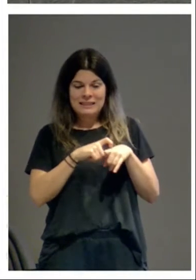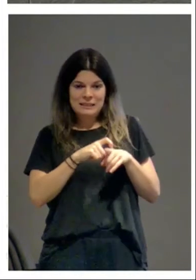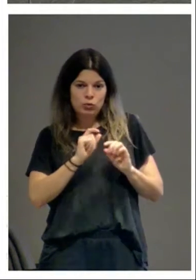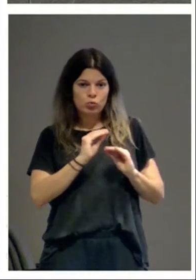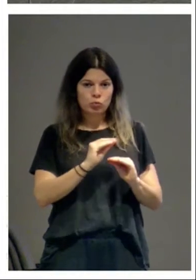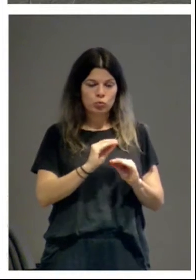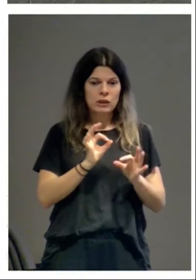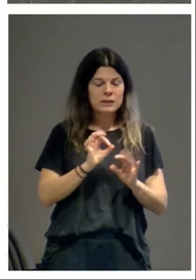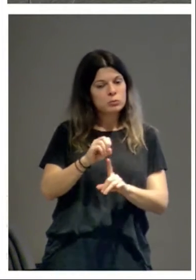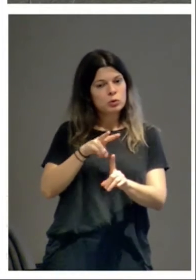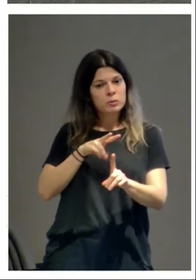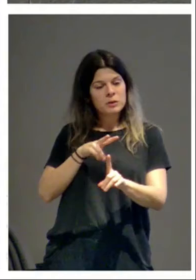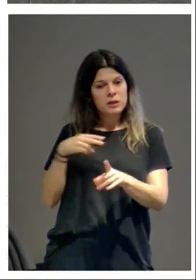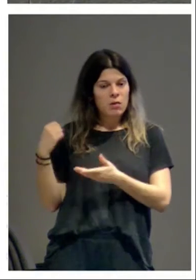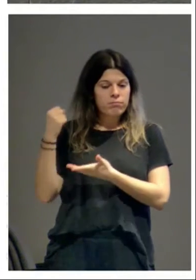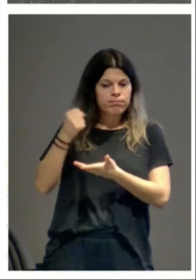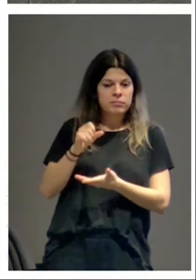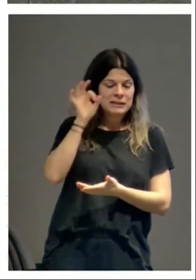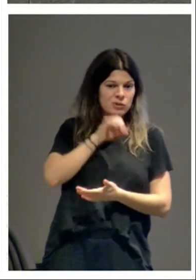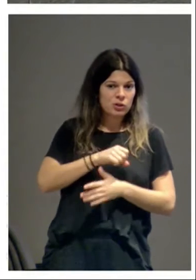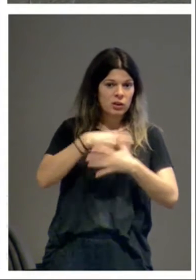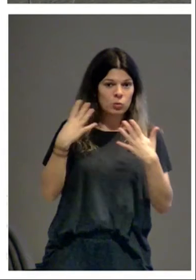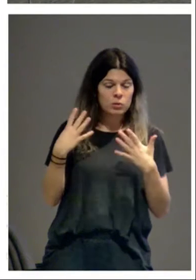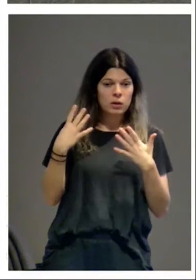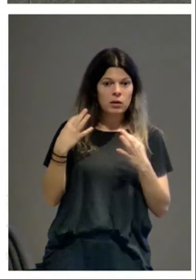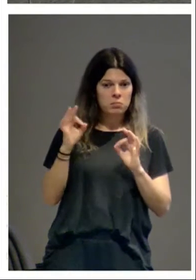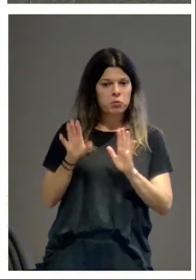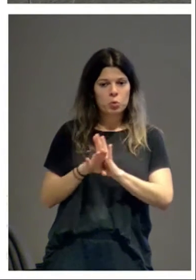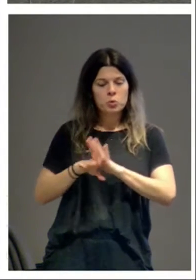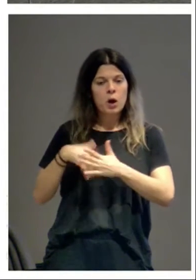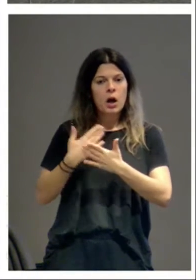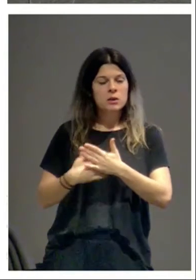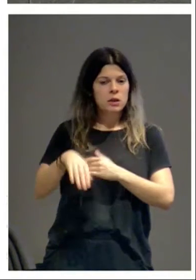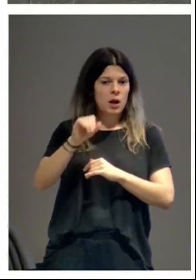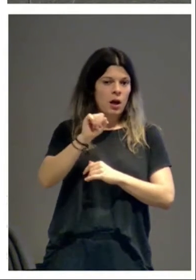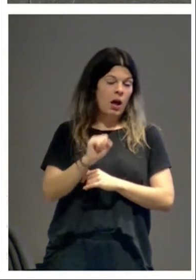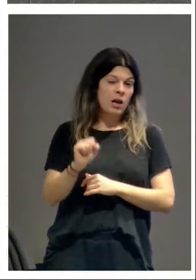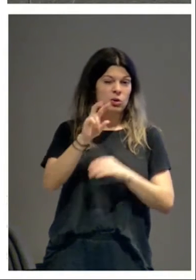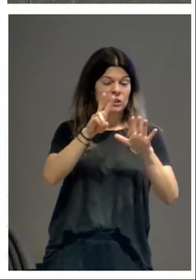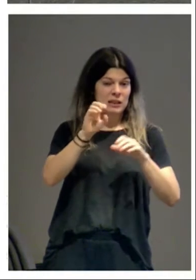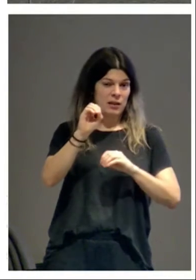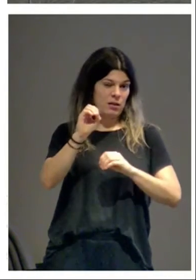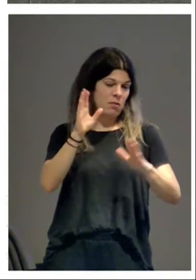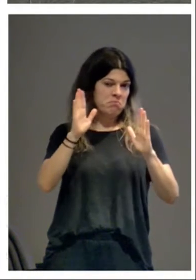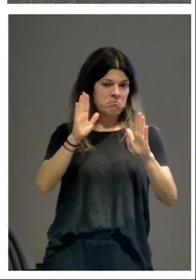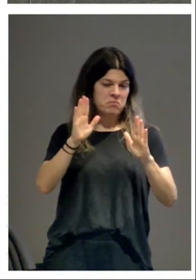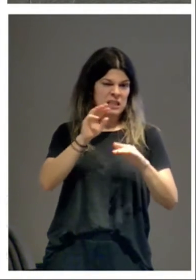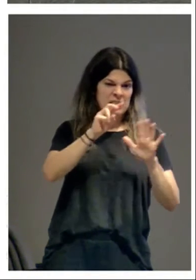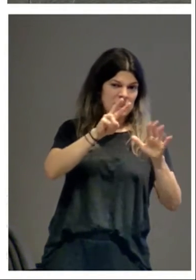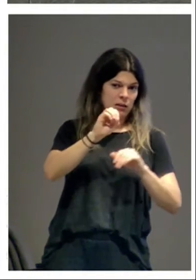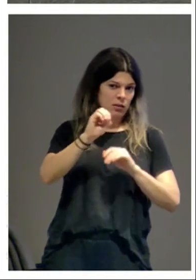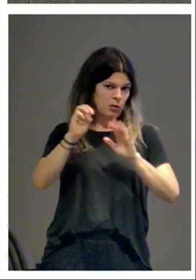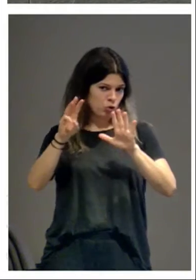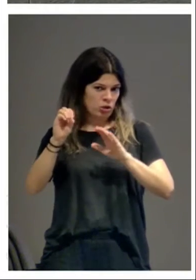una visión heredada del siglo XIX y que se ha mantenido hasta los años 70, más o menos 70-80 en